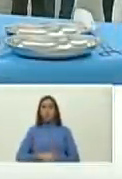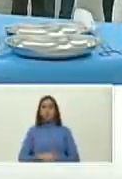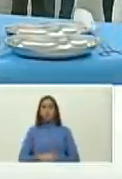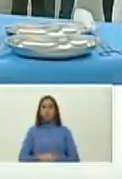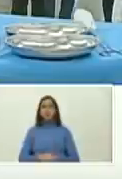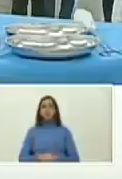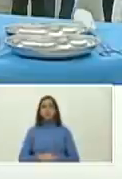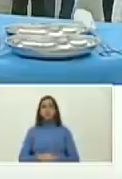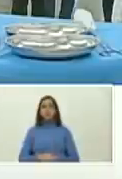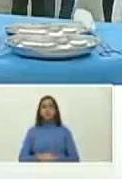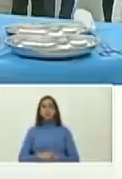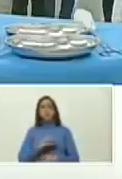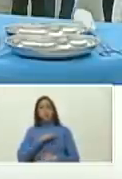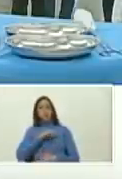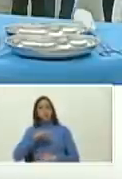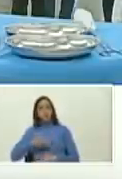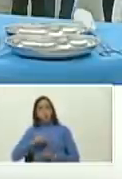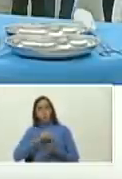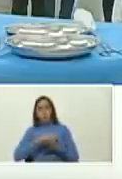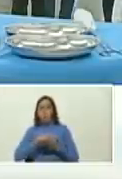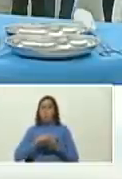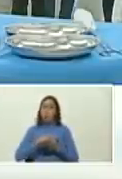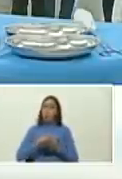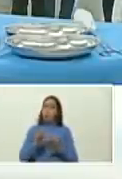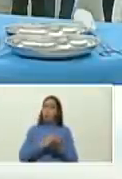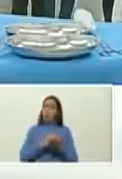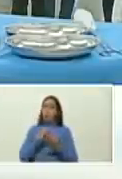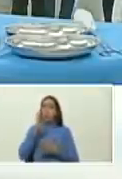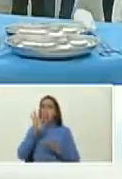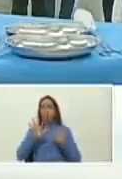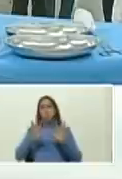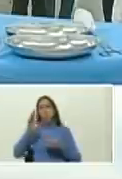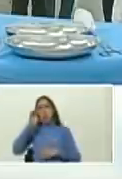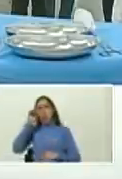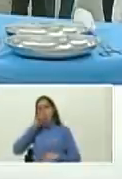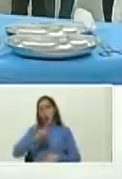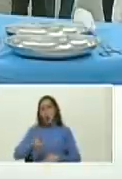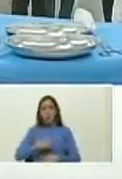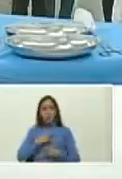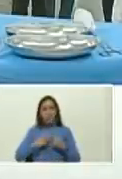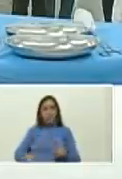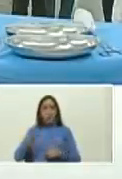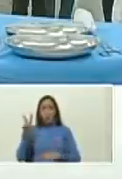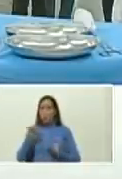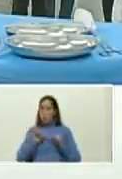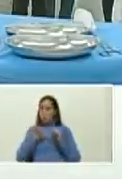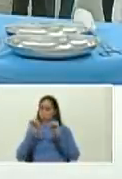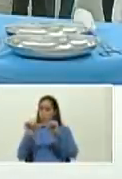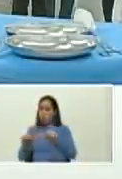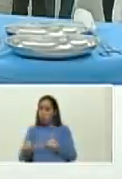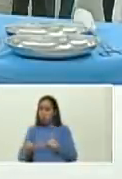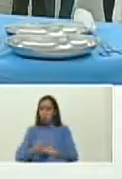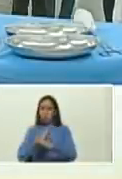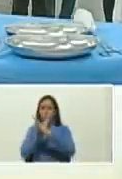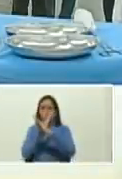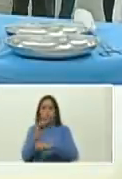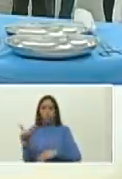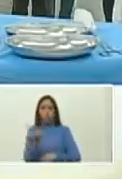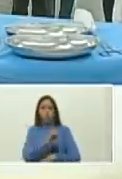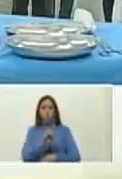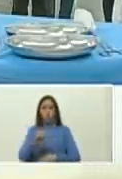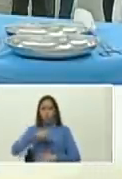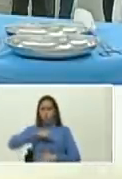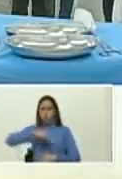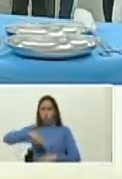podremos escribirlo dentro de 10 años pero a venezuela no la para nadie compadre nosotros